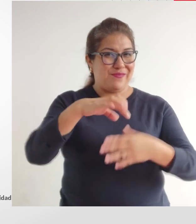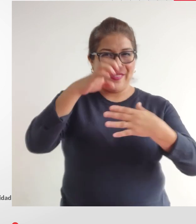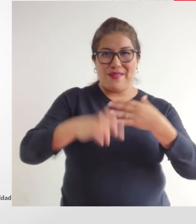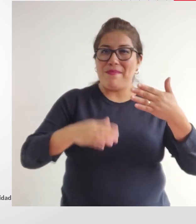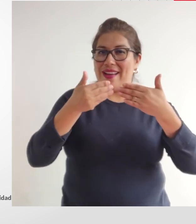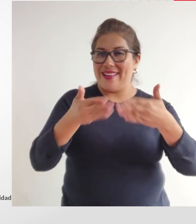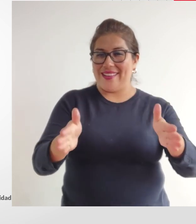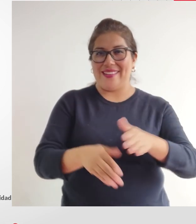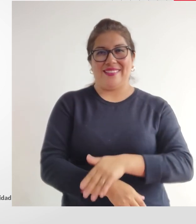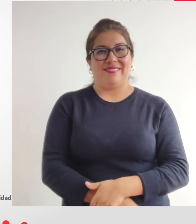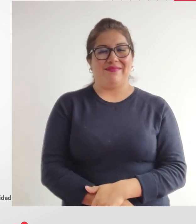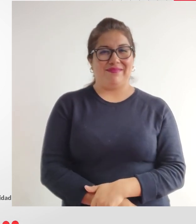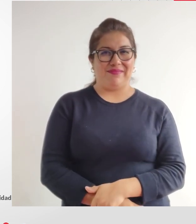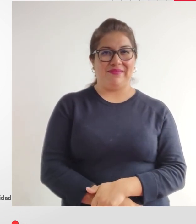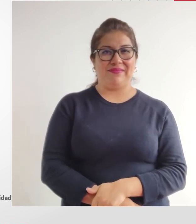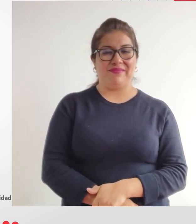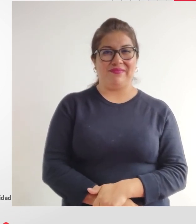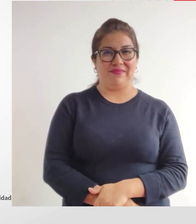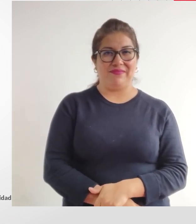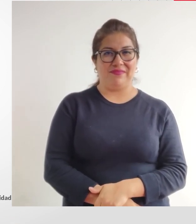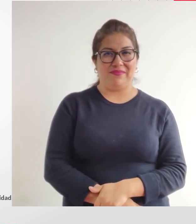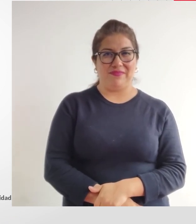su programa Sin Barreras.